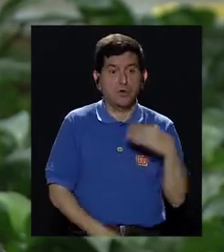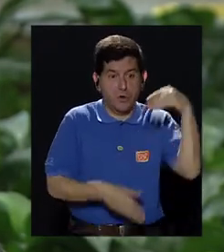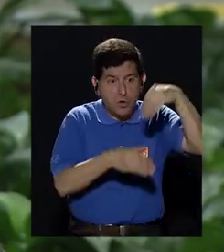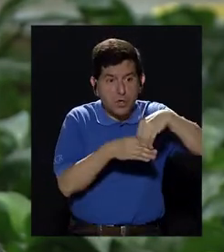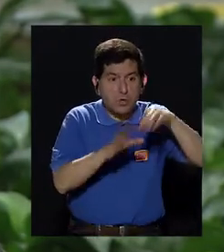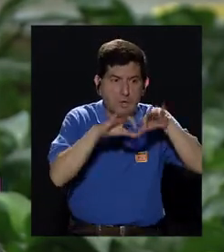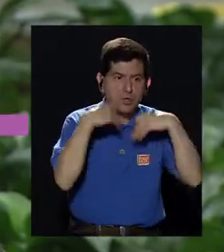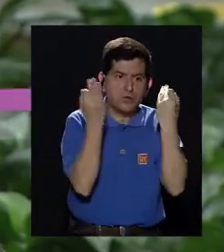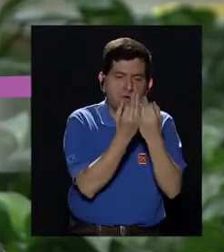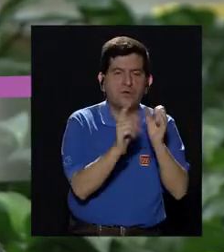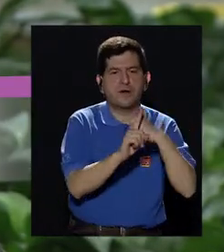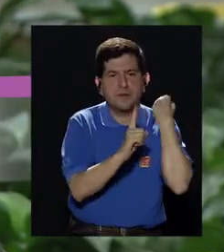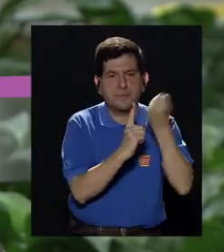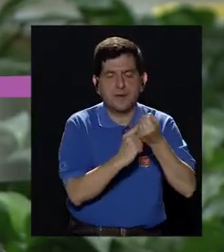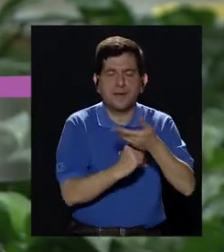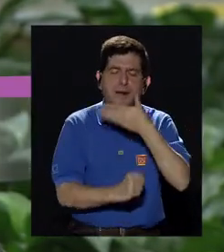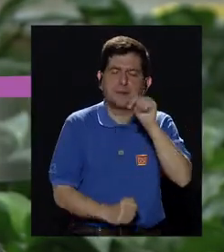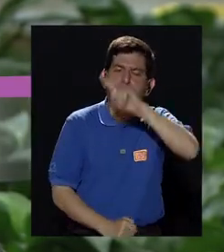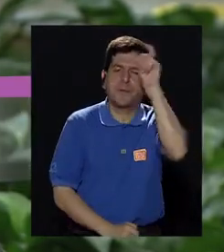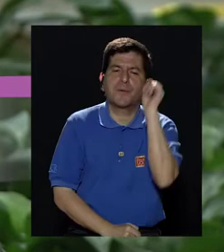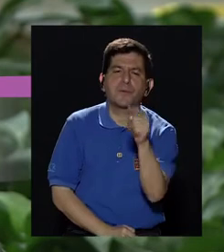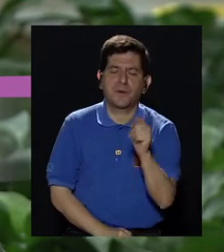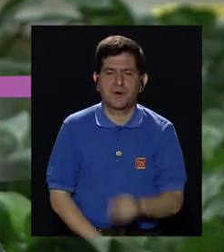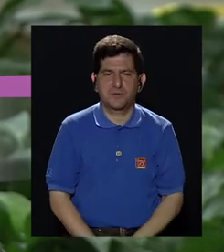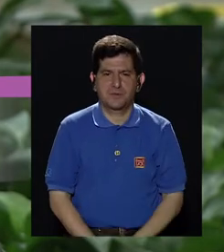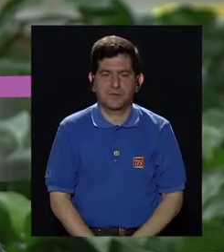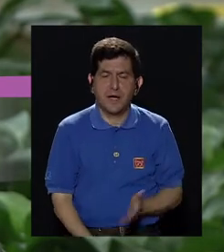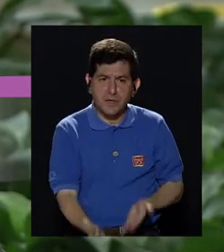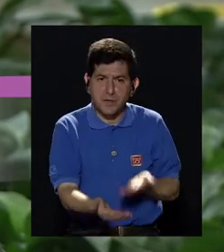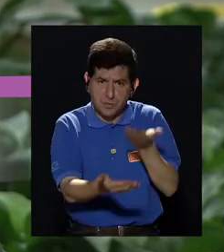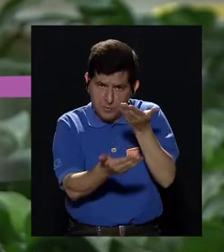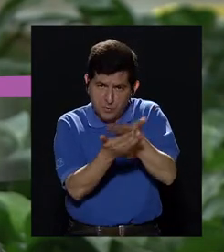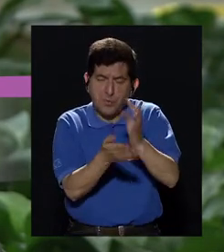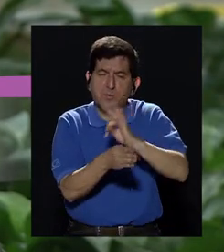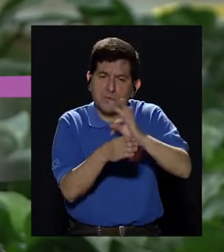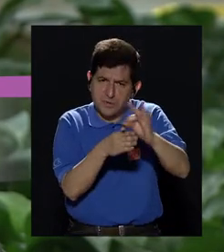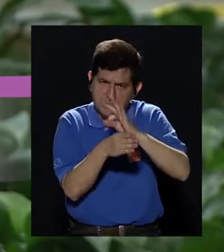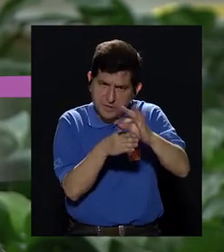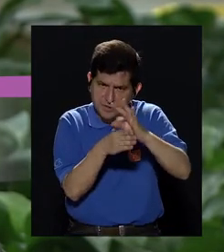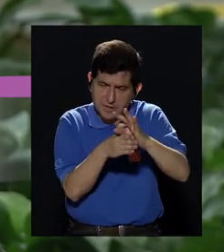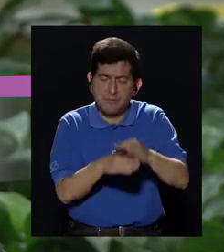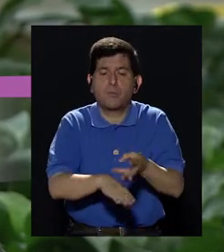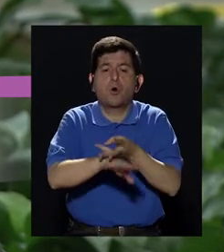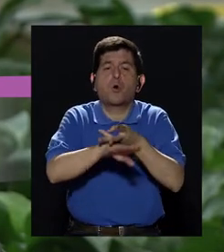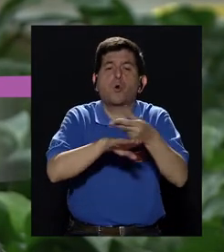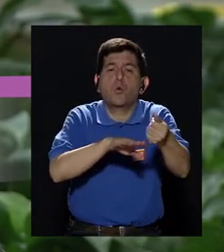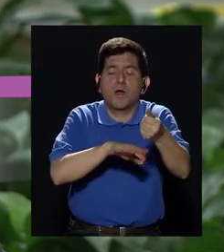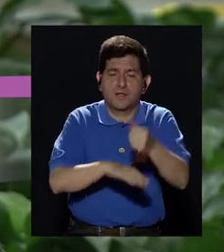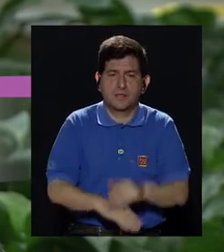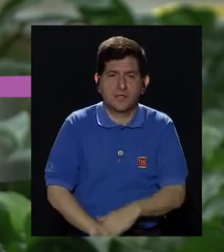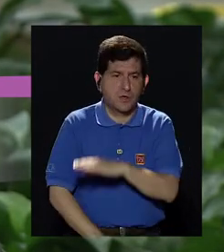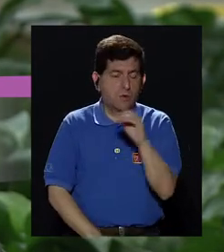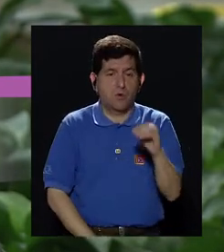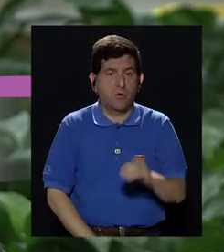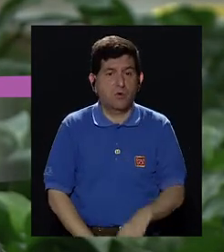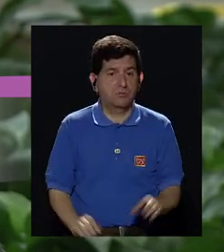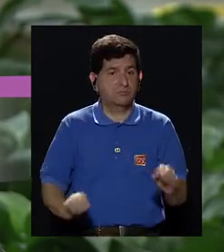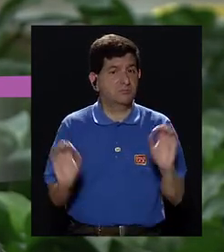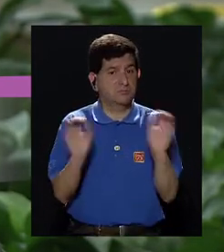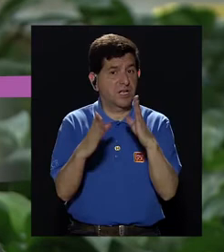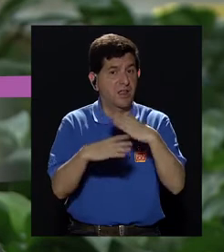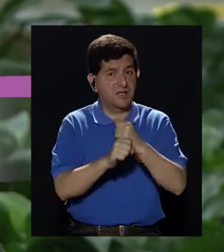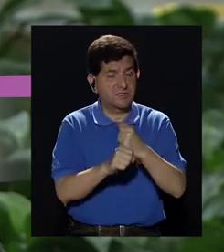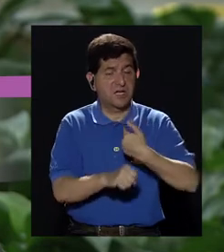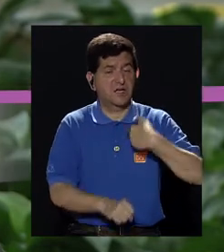familiares, entonces consultar oportunamente lo que me podría ofrecer un tratamiento curativo, y el no hacerlo